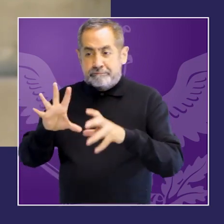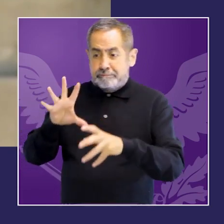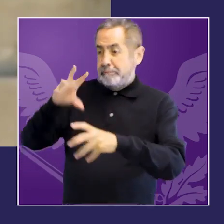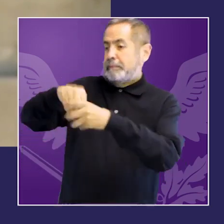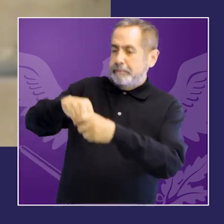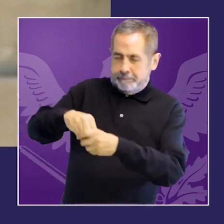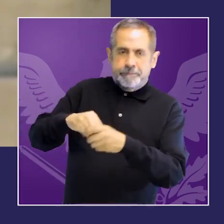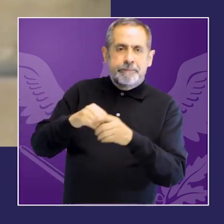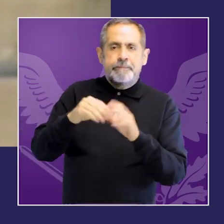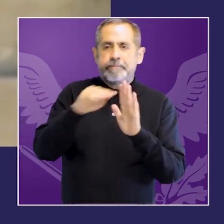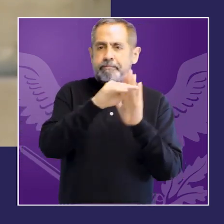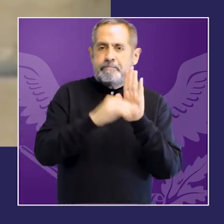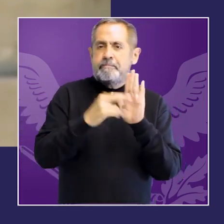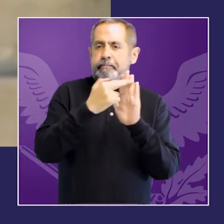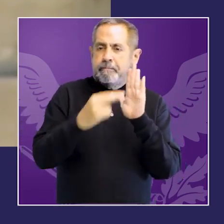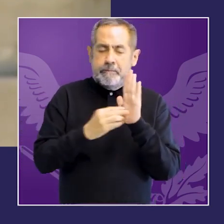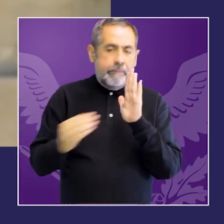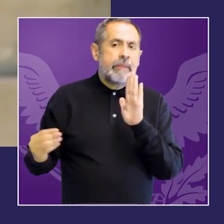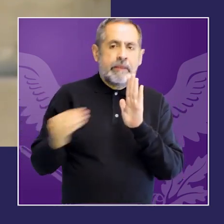De la revisión...